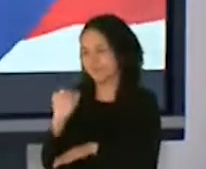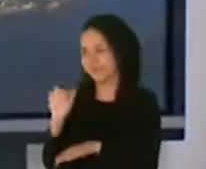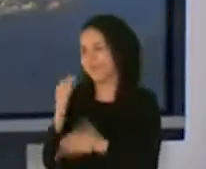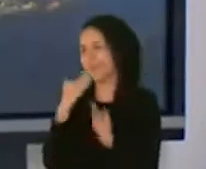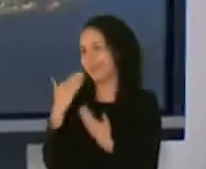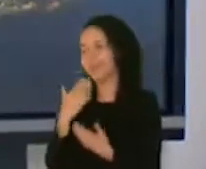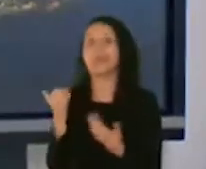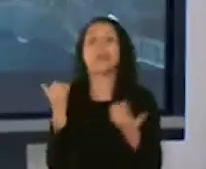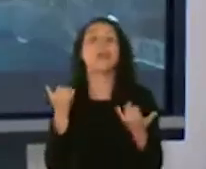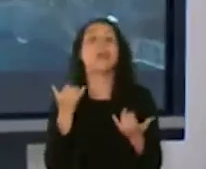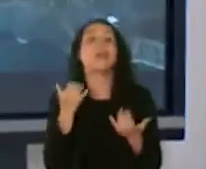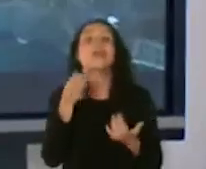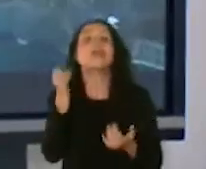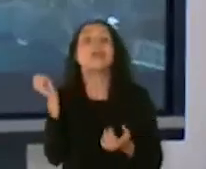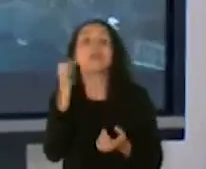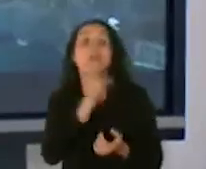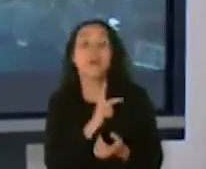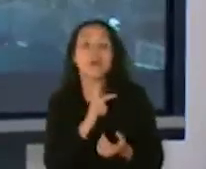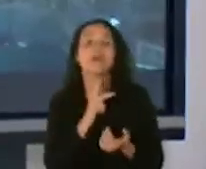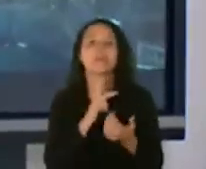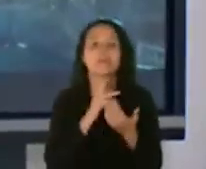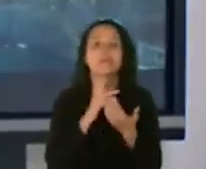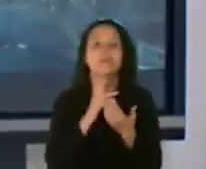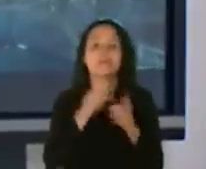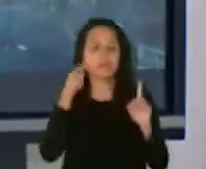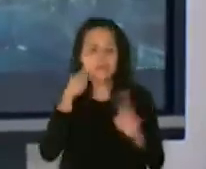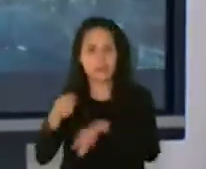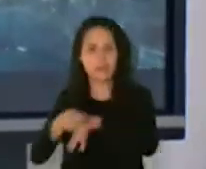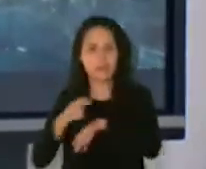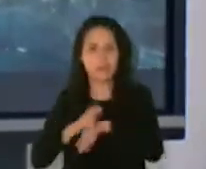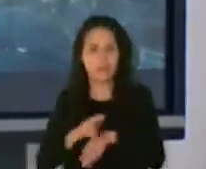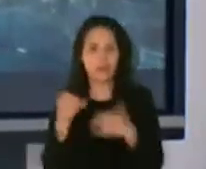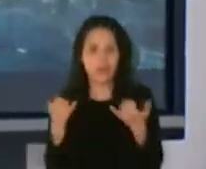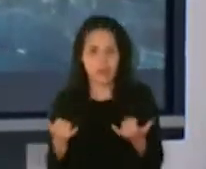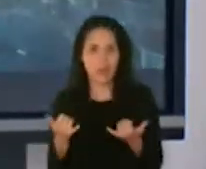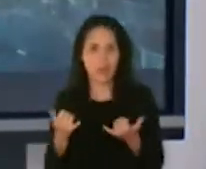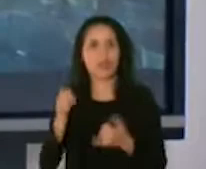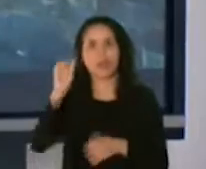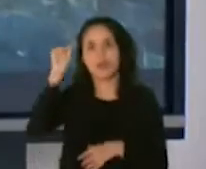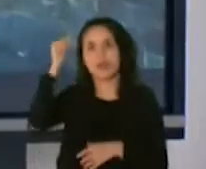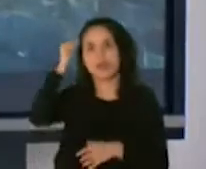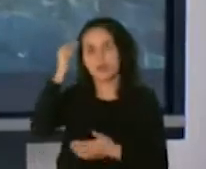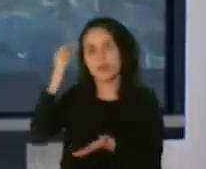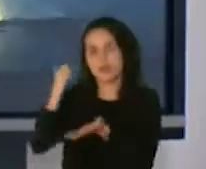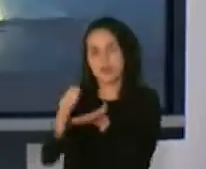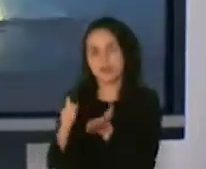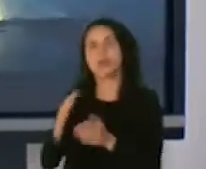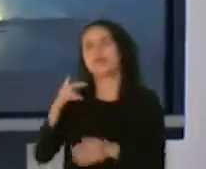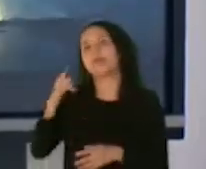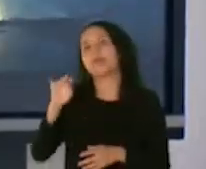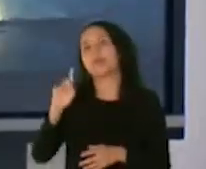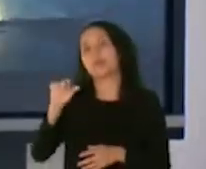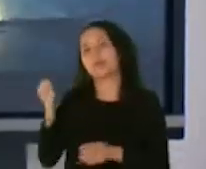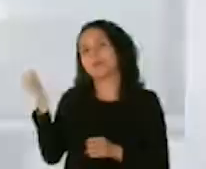Misión Puerto Rico, se vacuna, nos acompañará el gobernador electo de Puerto Rico, el licenciado Pedro Pierluisi.